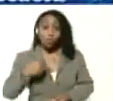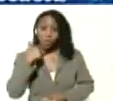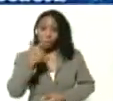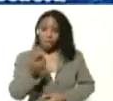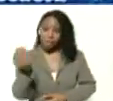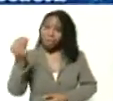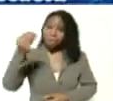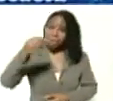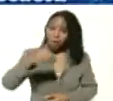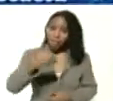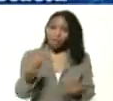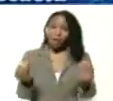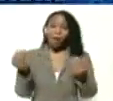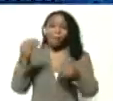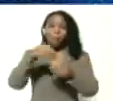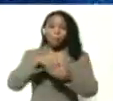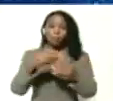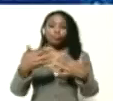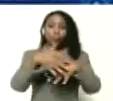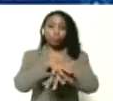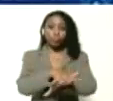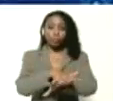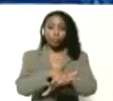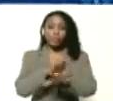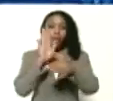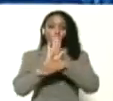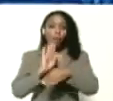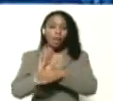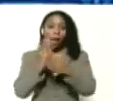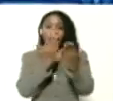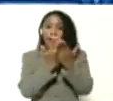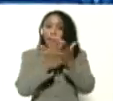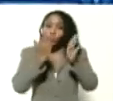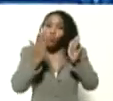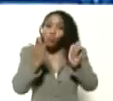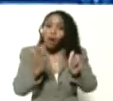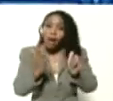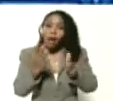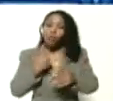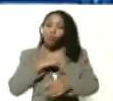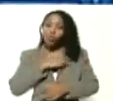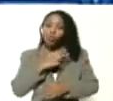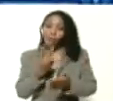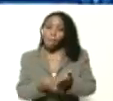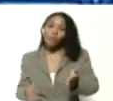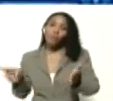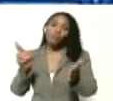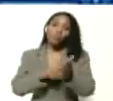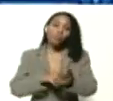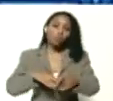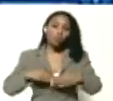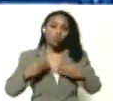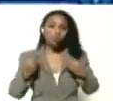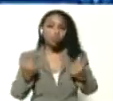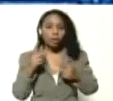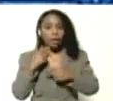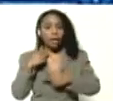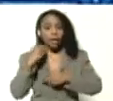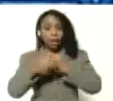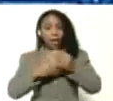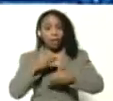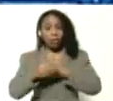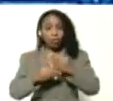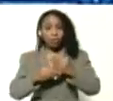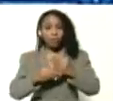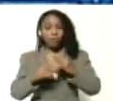de la inclusión de cuidar la escolaridad y que estamos reforzando el rescate de aquellos muchachos que no están en la escolaridad